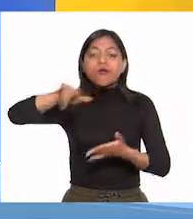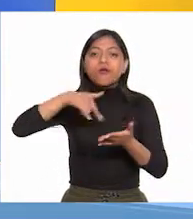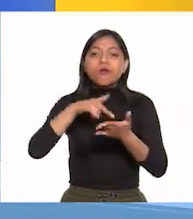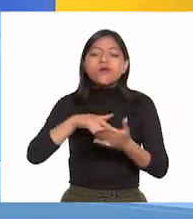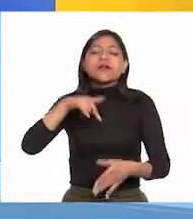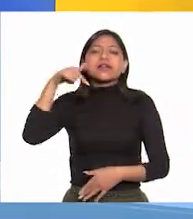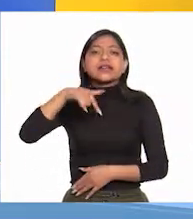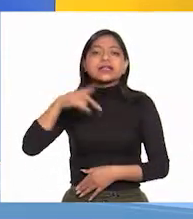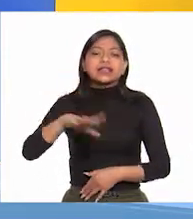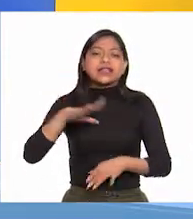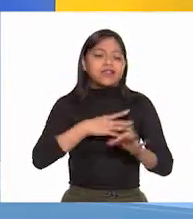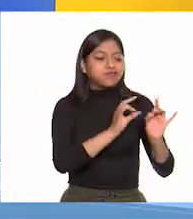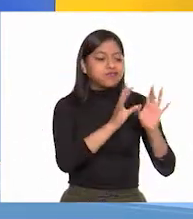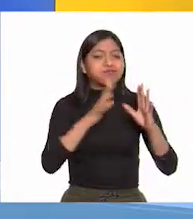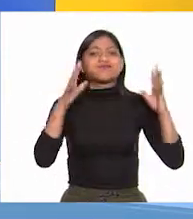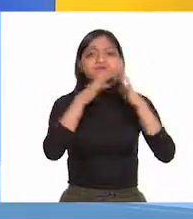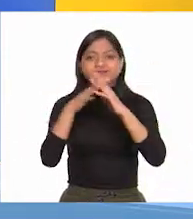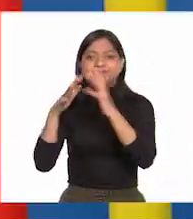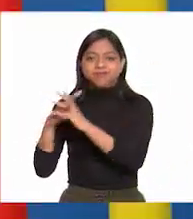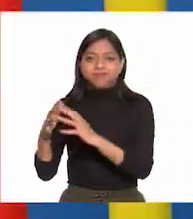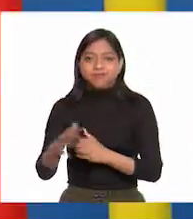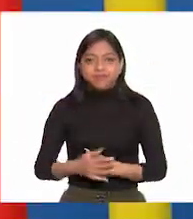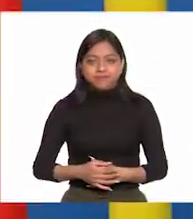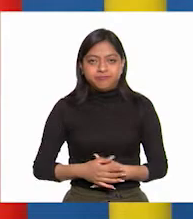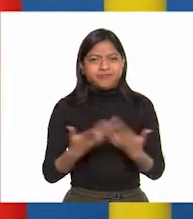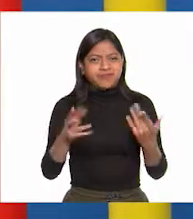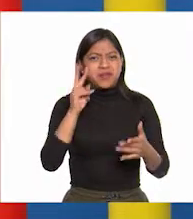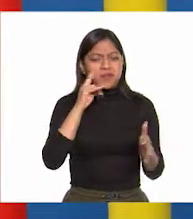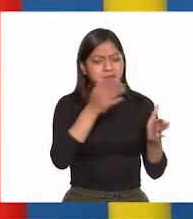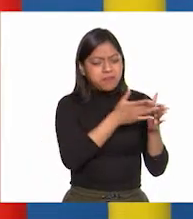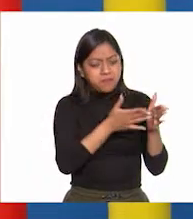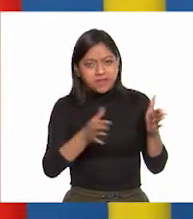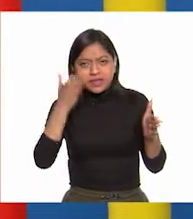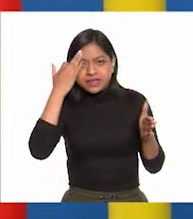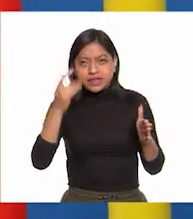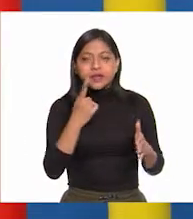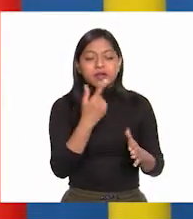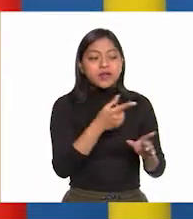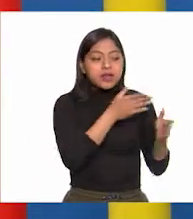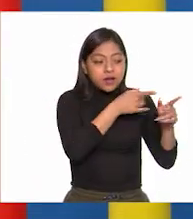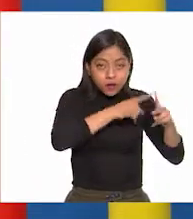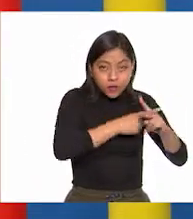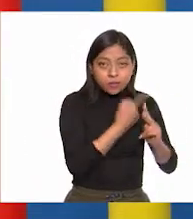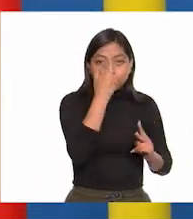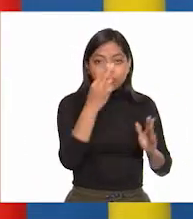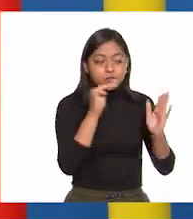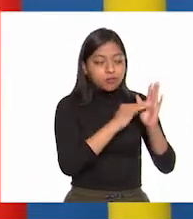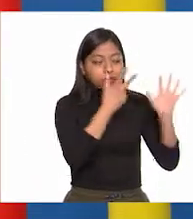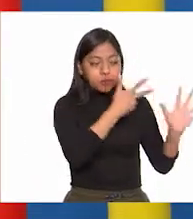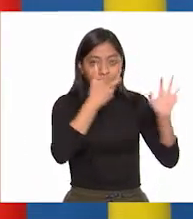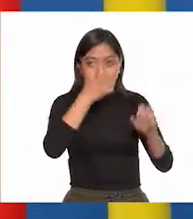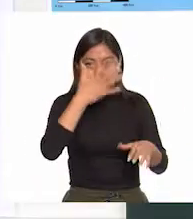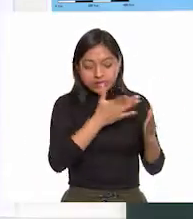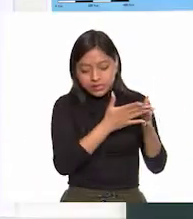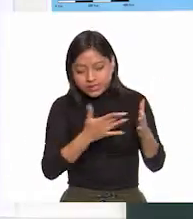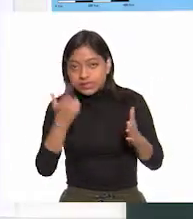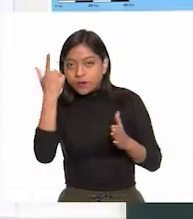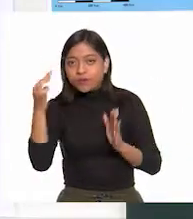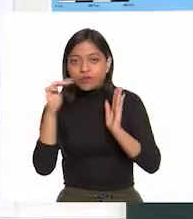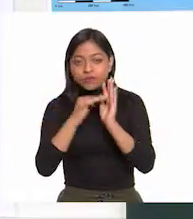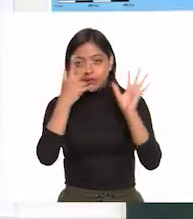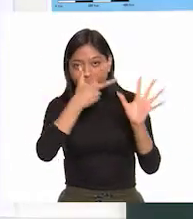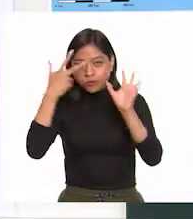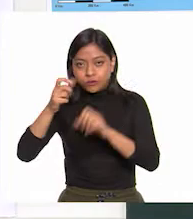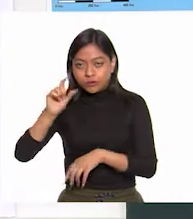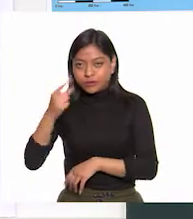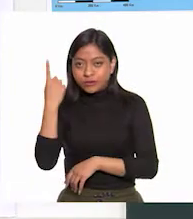desarrollaron algunas batallas. Veo que la línea del tiempo va de 1810 a 1821. Supongo que ese